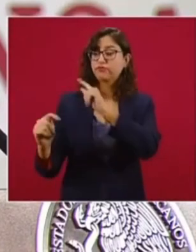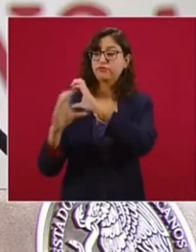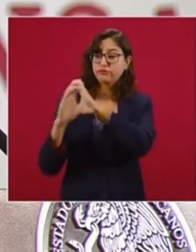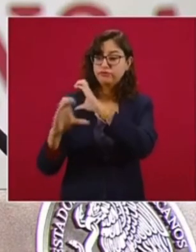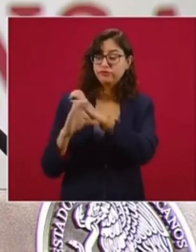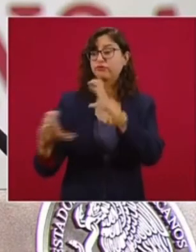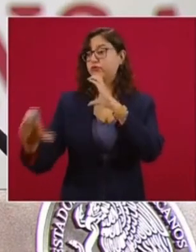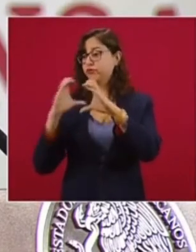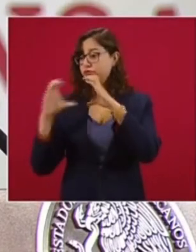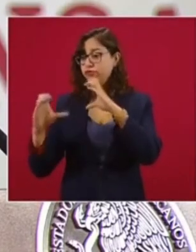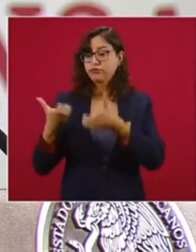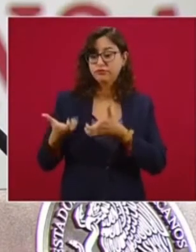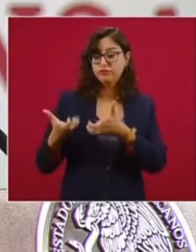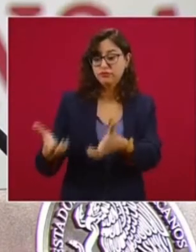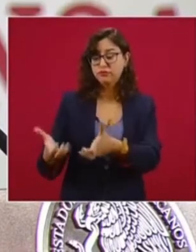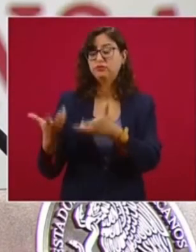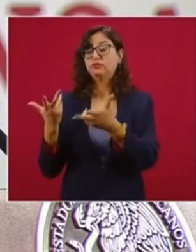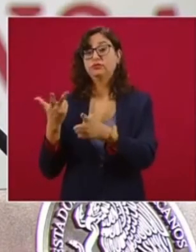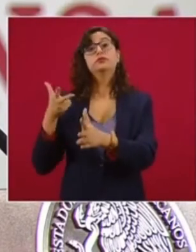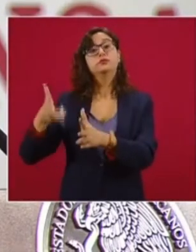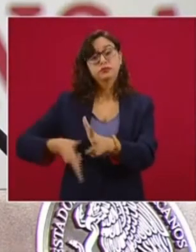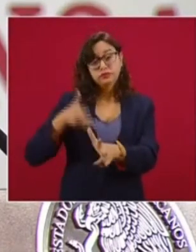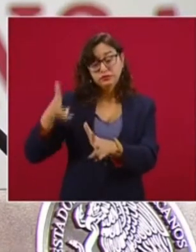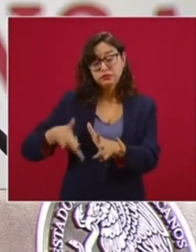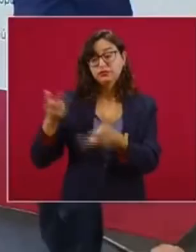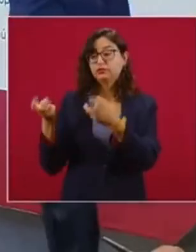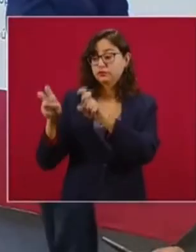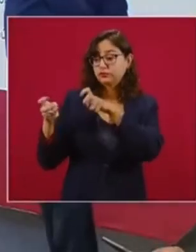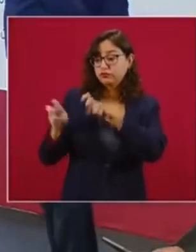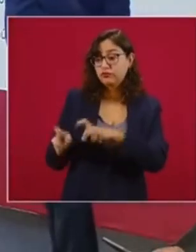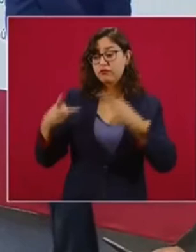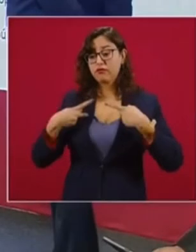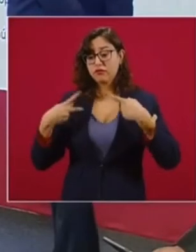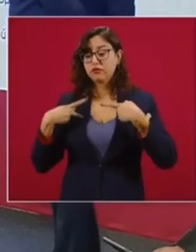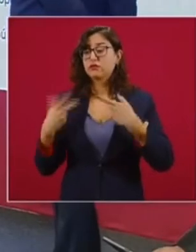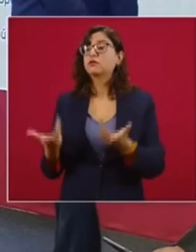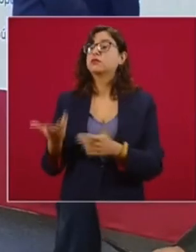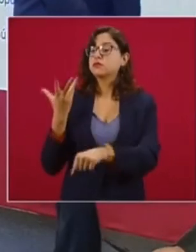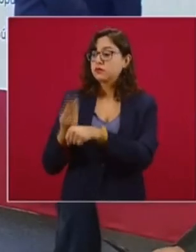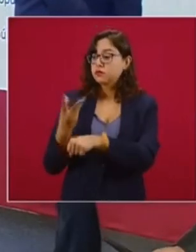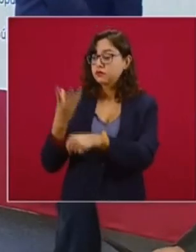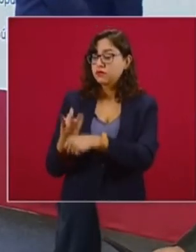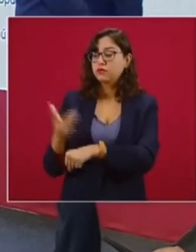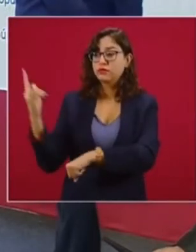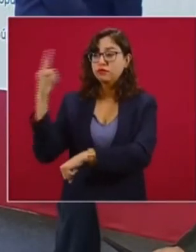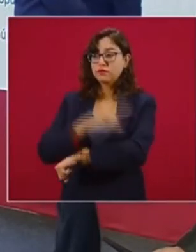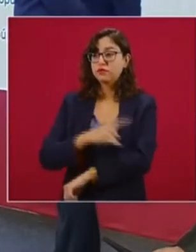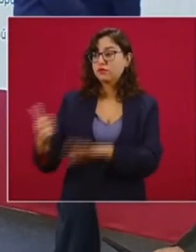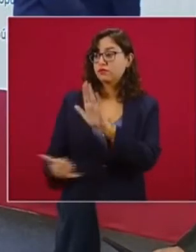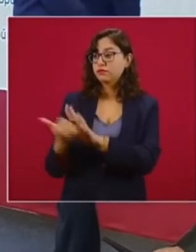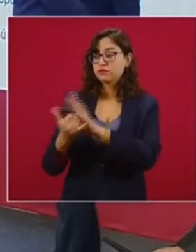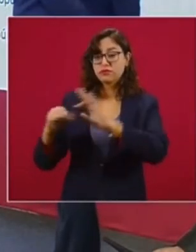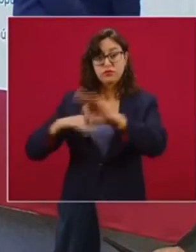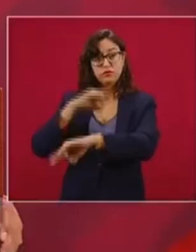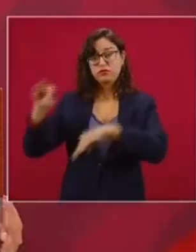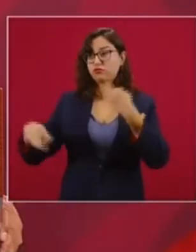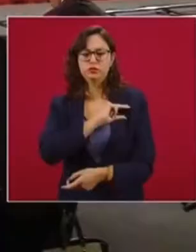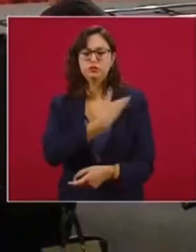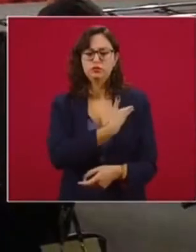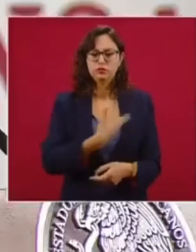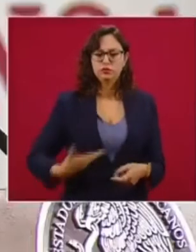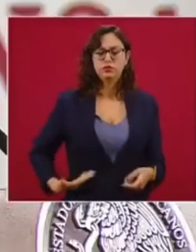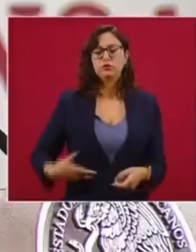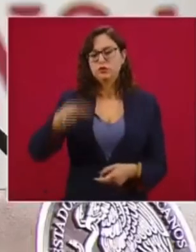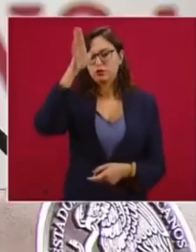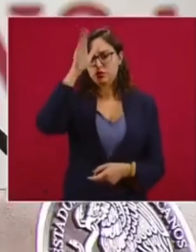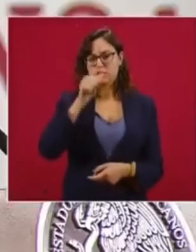mantenimiento de carreteras, trenes de pasajeros, rehabilitación y construcción de aeropuertos, así como mejorar cada vez más la seguridad pública.